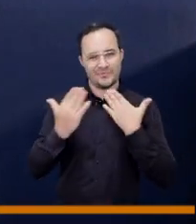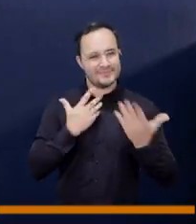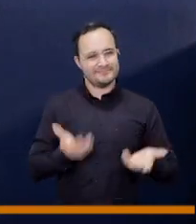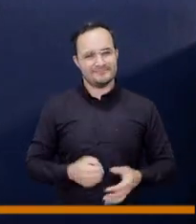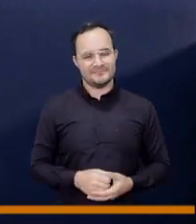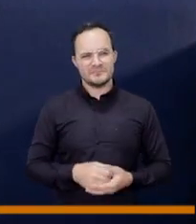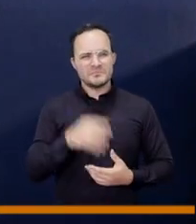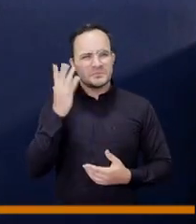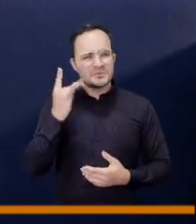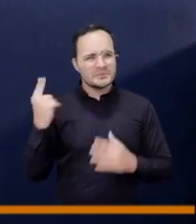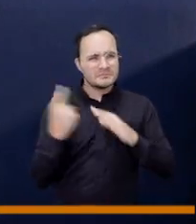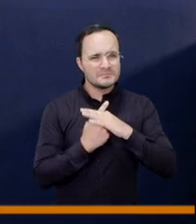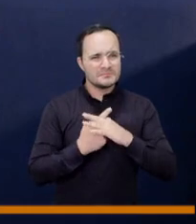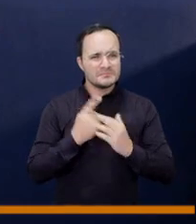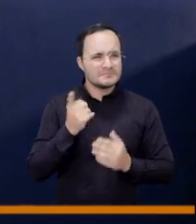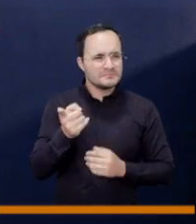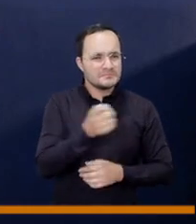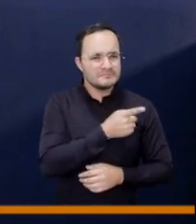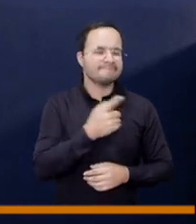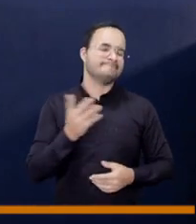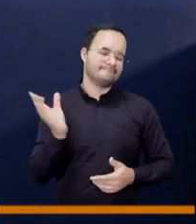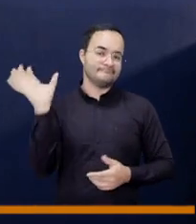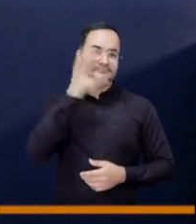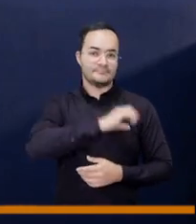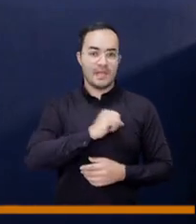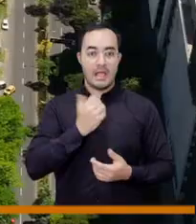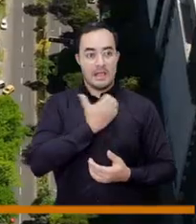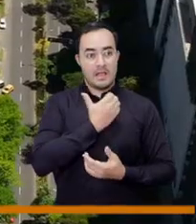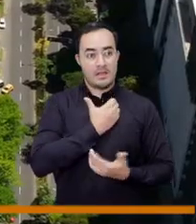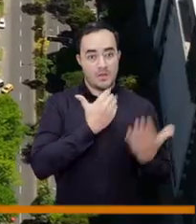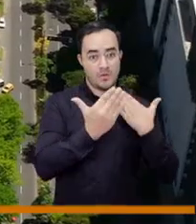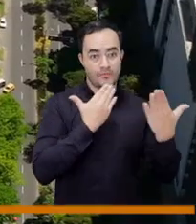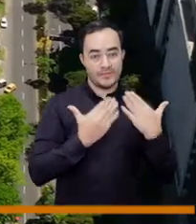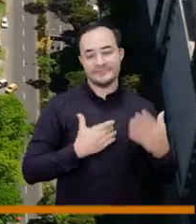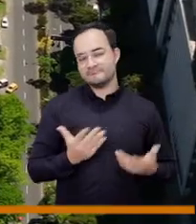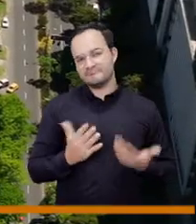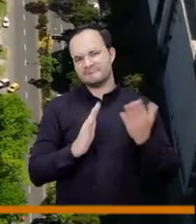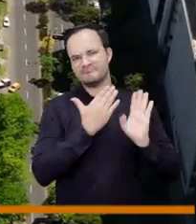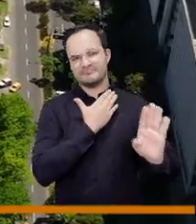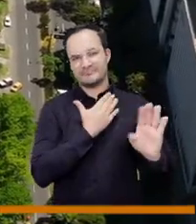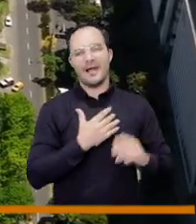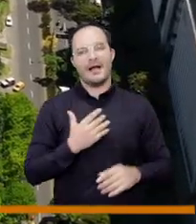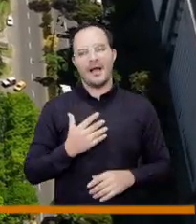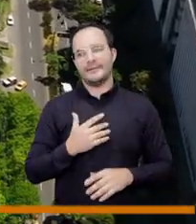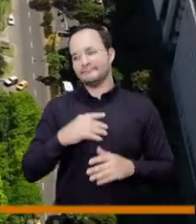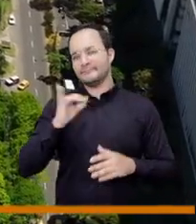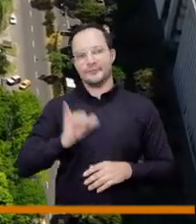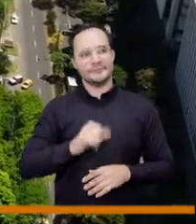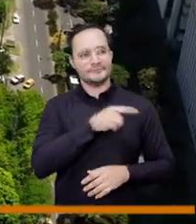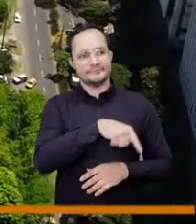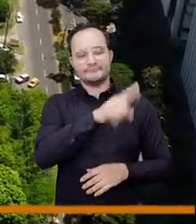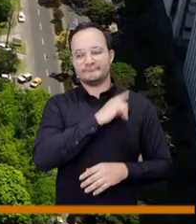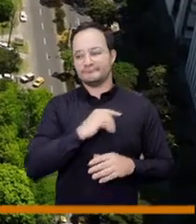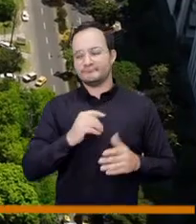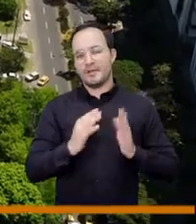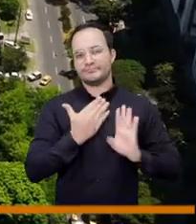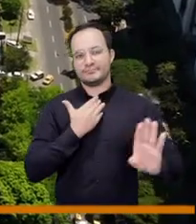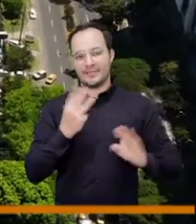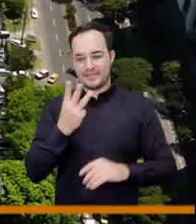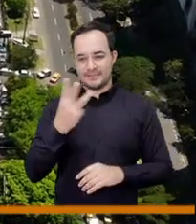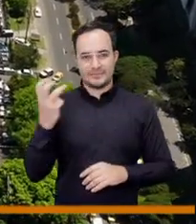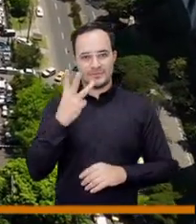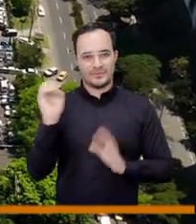concejales se dio el debate de no creer en el alcalde y no aprobar esos excedentes de 330 mil millones de pesos